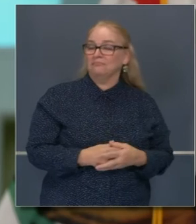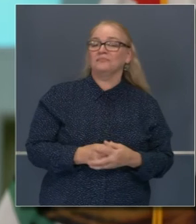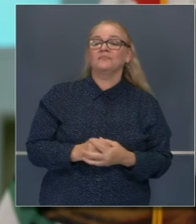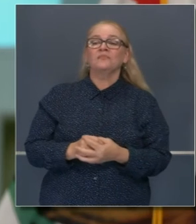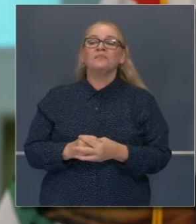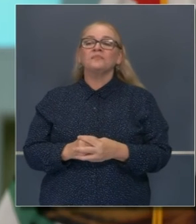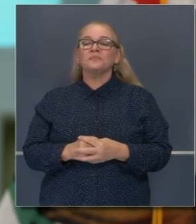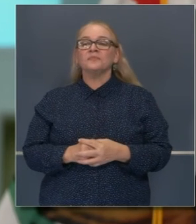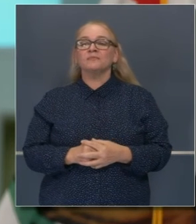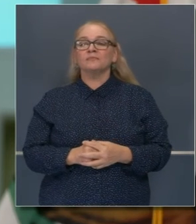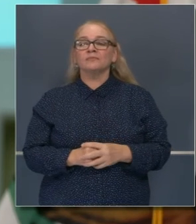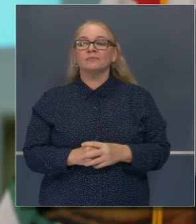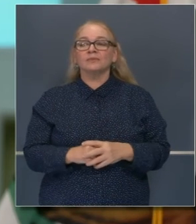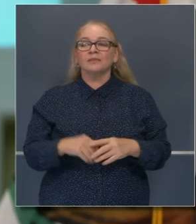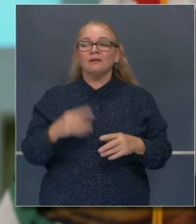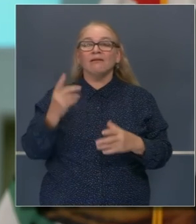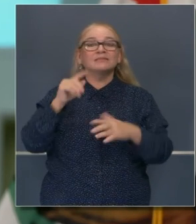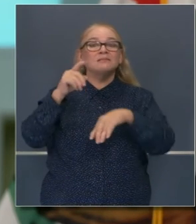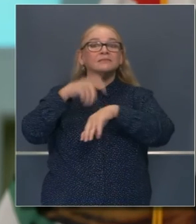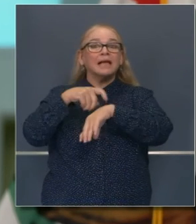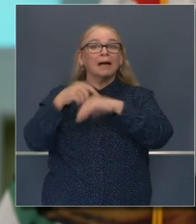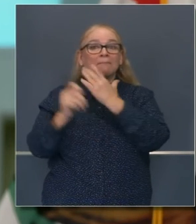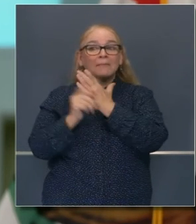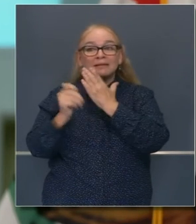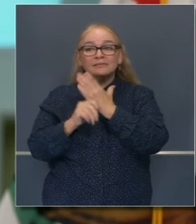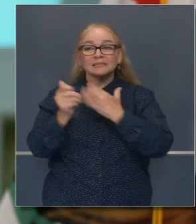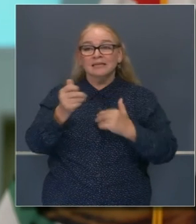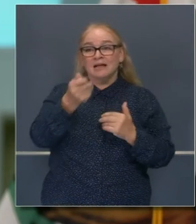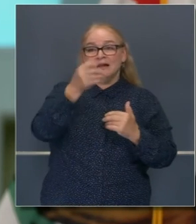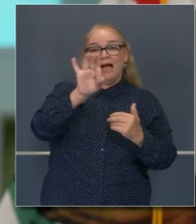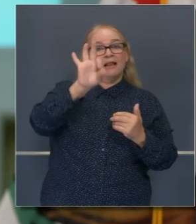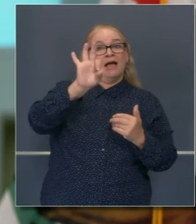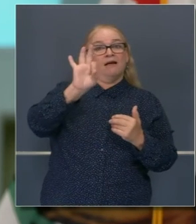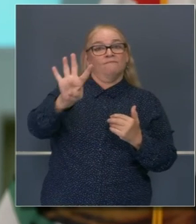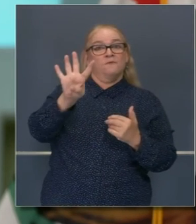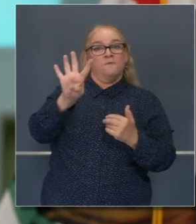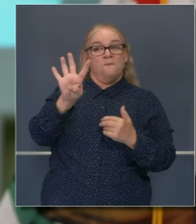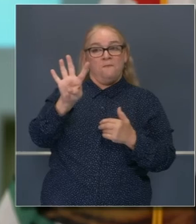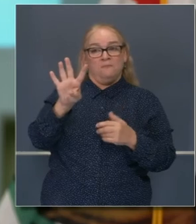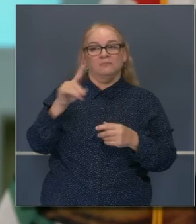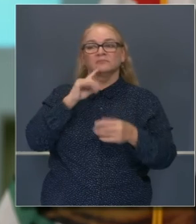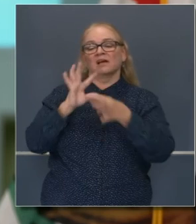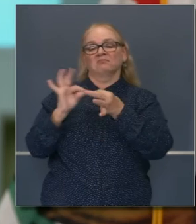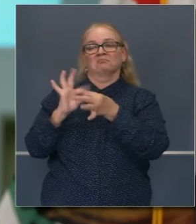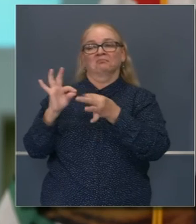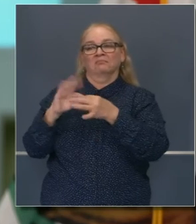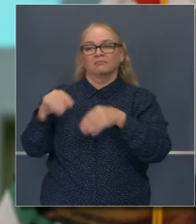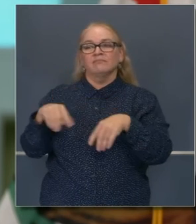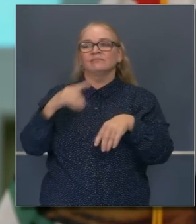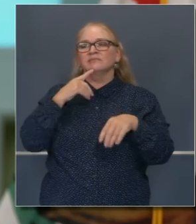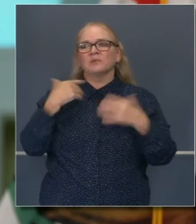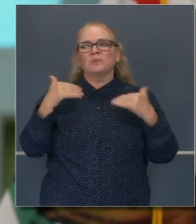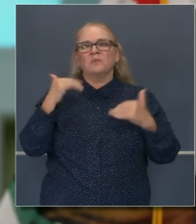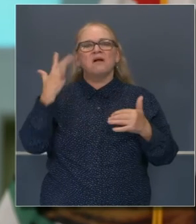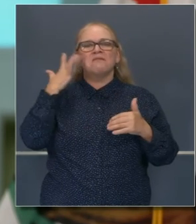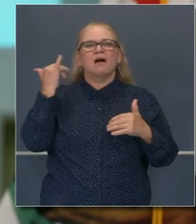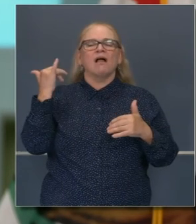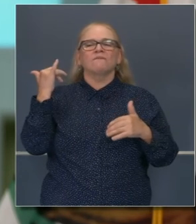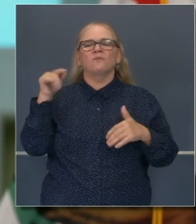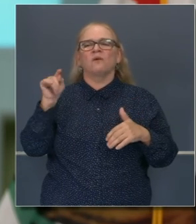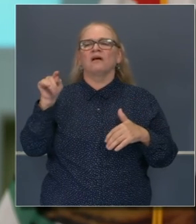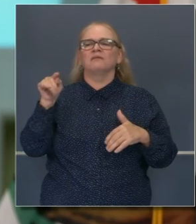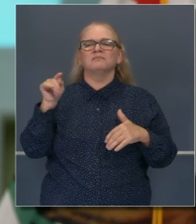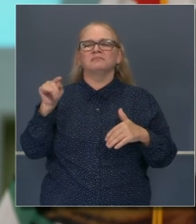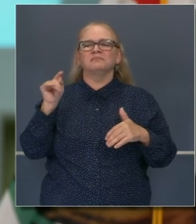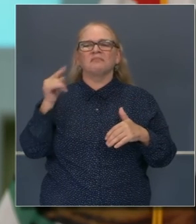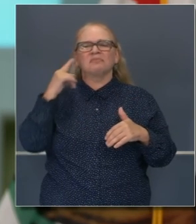referencia, una edición de la revista Time que se publicó en 1994, una edición especial diciendo que los